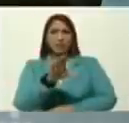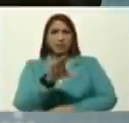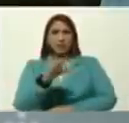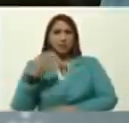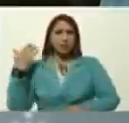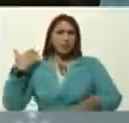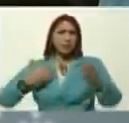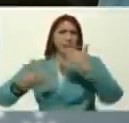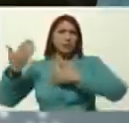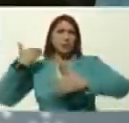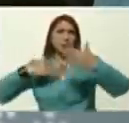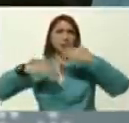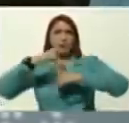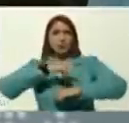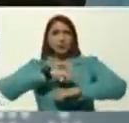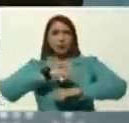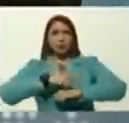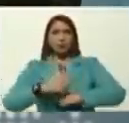tiempo, ¿verdad?